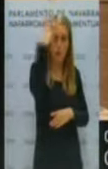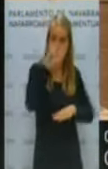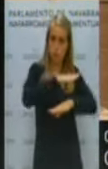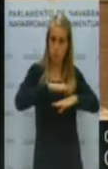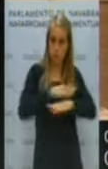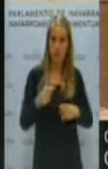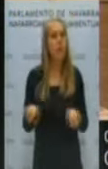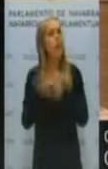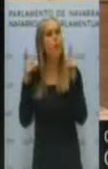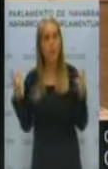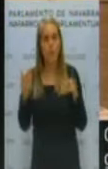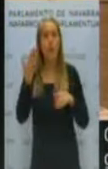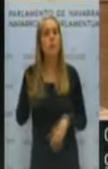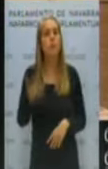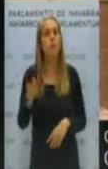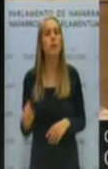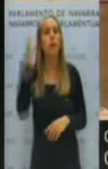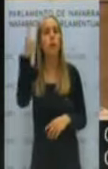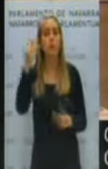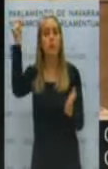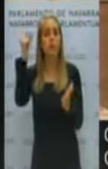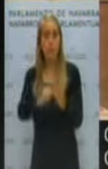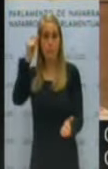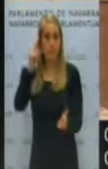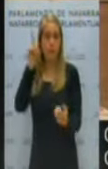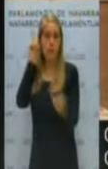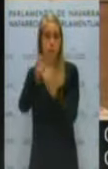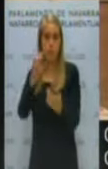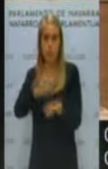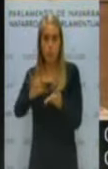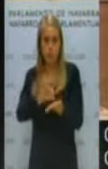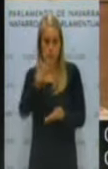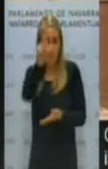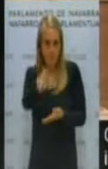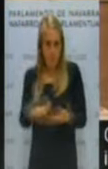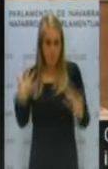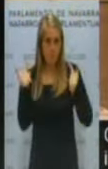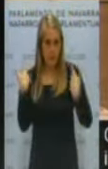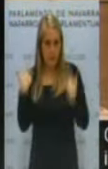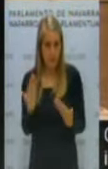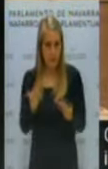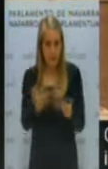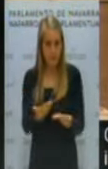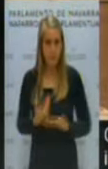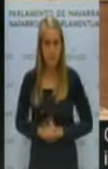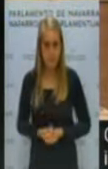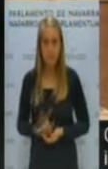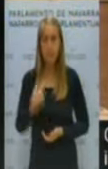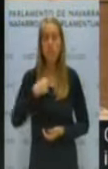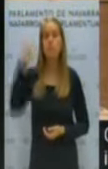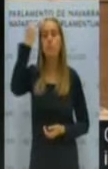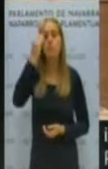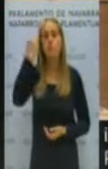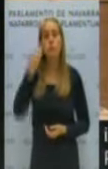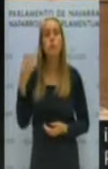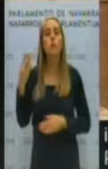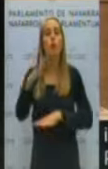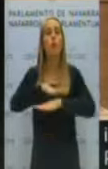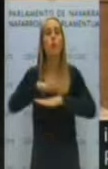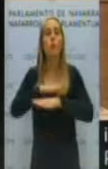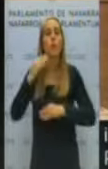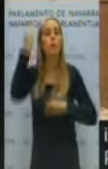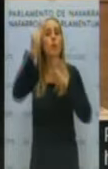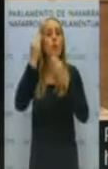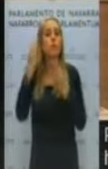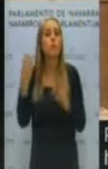Navarra. Lo que importa es la inmediatez y el servicio a la víctima. Por tanto, yo creo que lo que tendría que hacer el Gobierno es, en primer